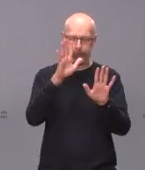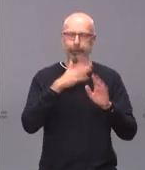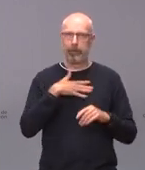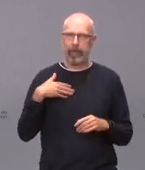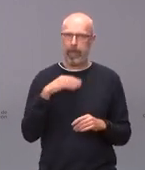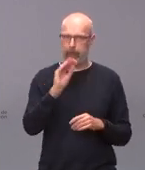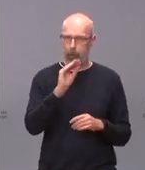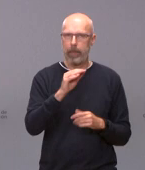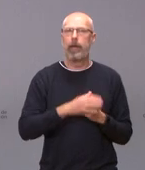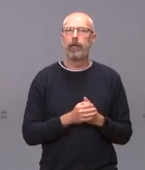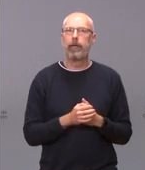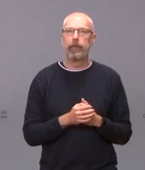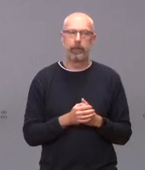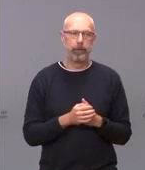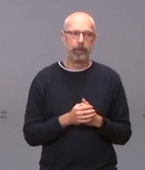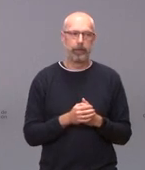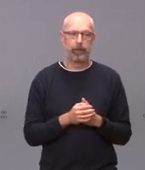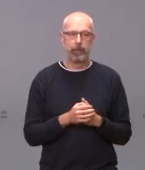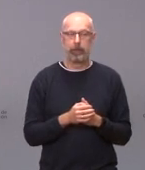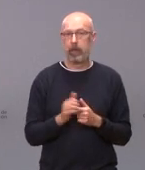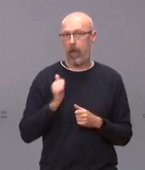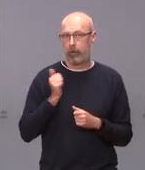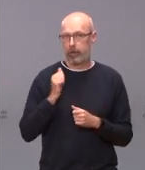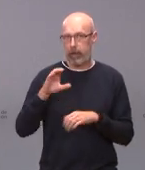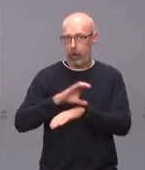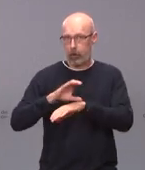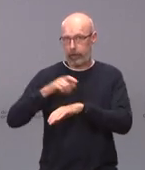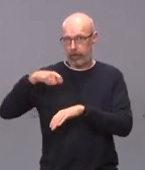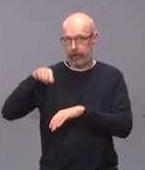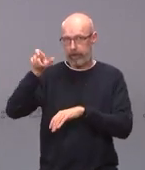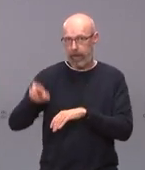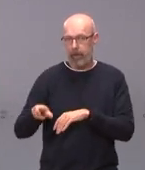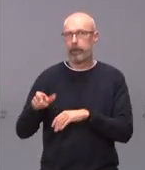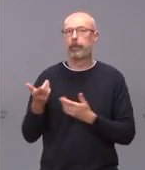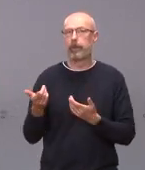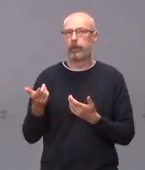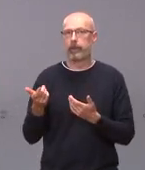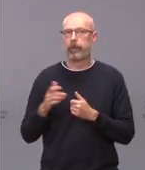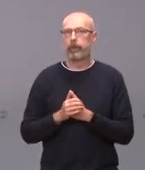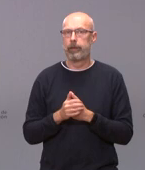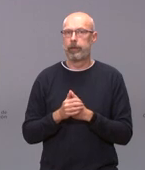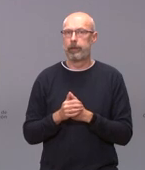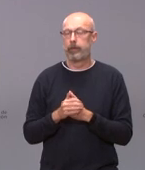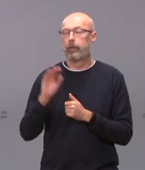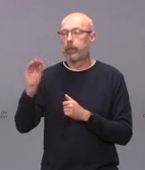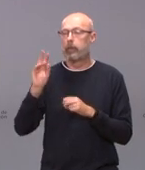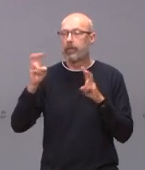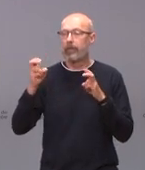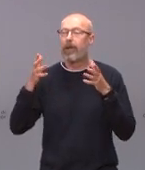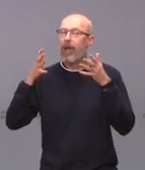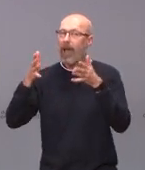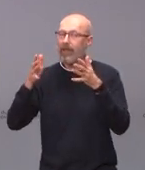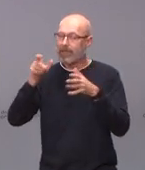preguntar a ambos ya que tenemos ahí al consejero de presidencia por ese asesor que tiene él en la